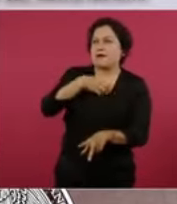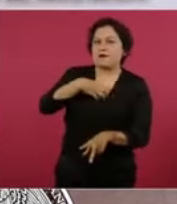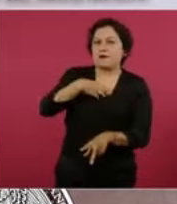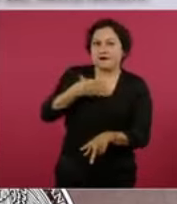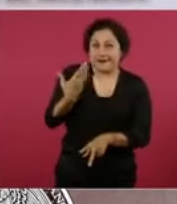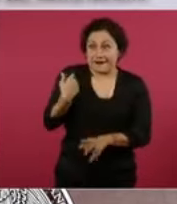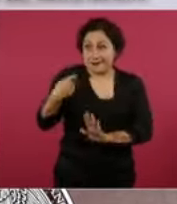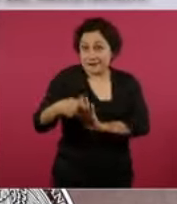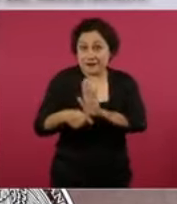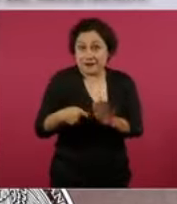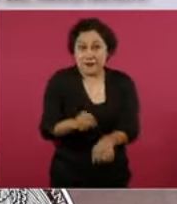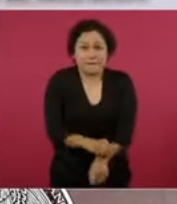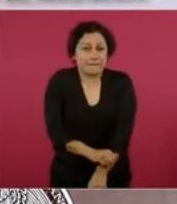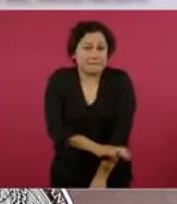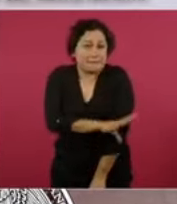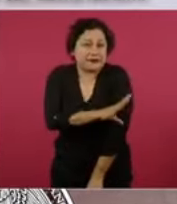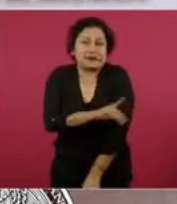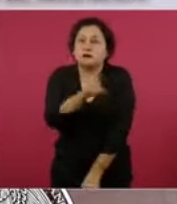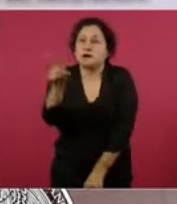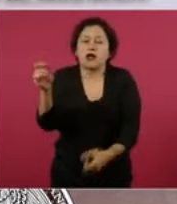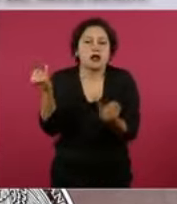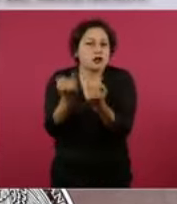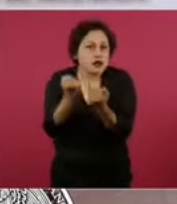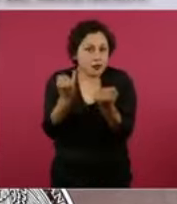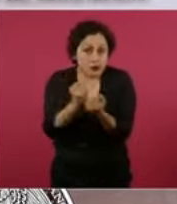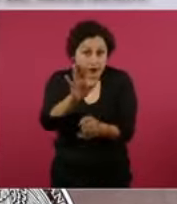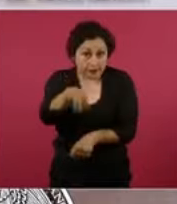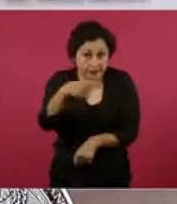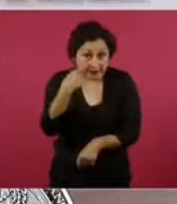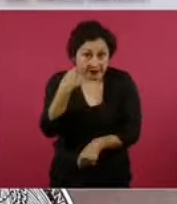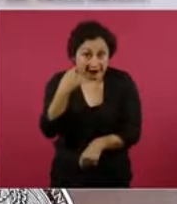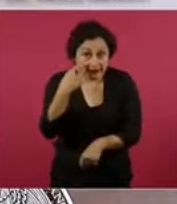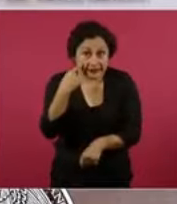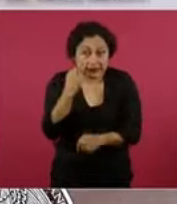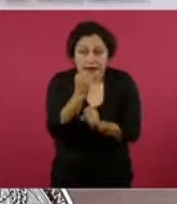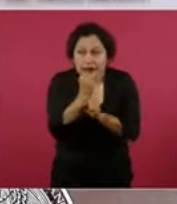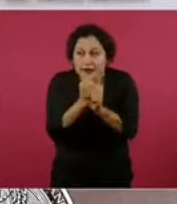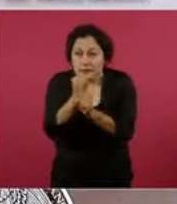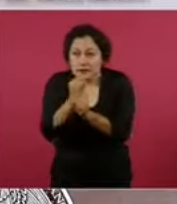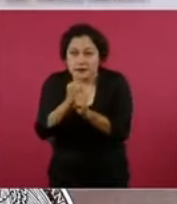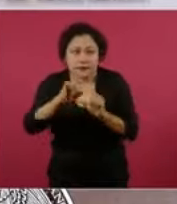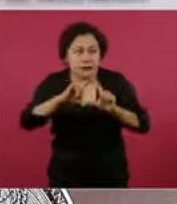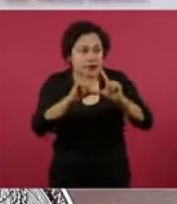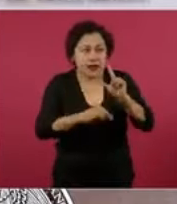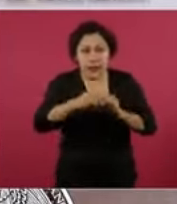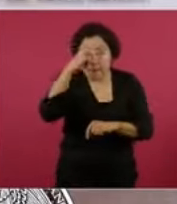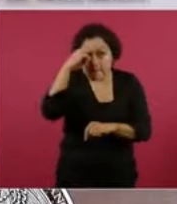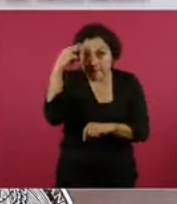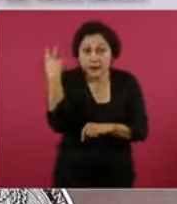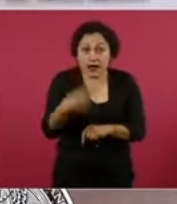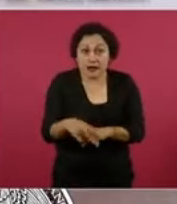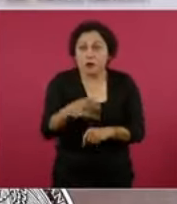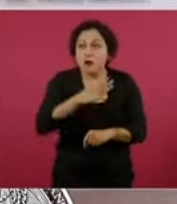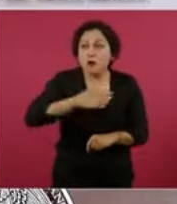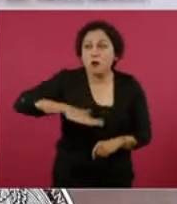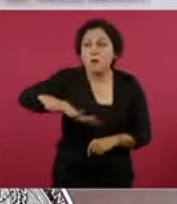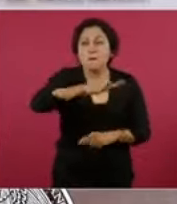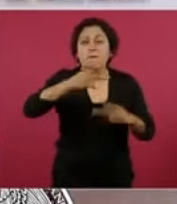México ha avanzado 11 lugares en el índice de felicidad y se halla en el lugar 25.